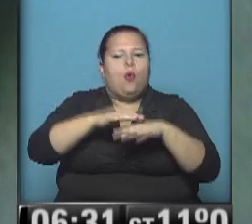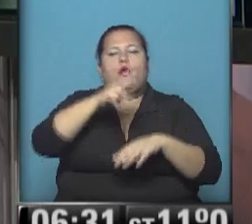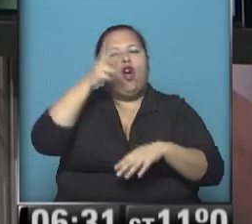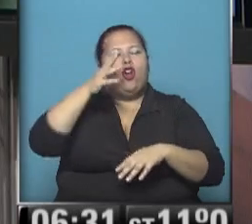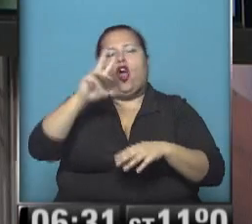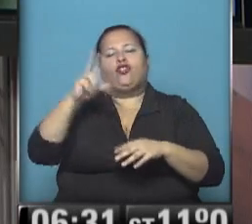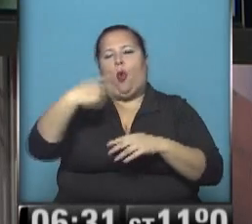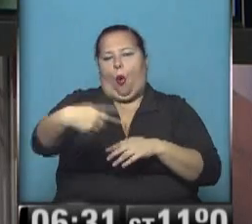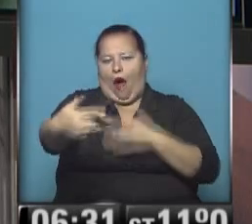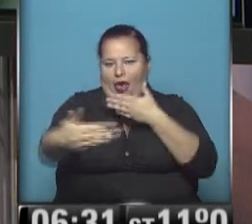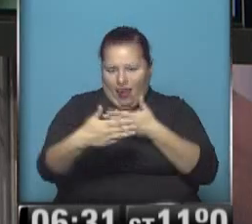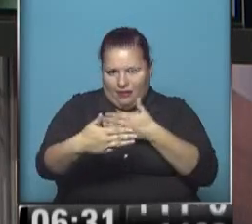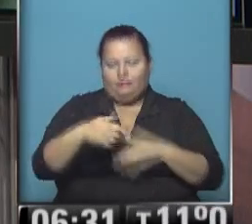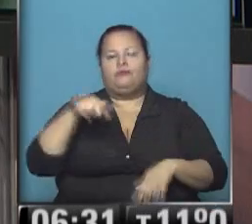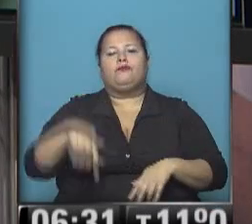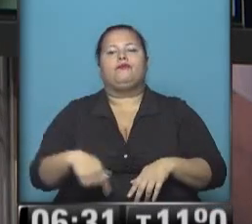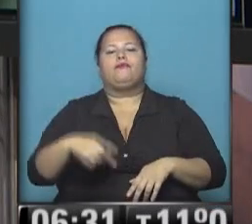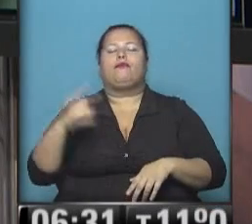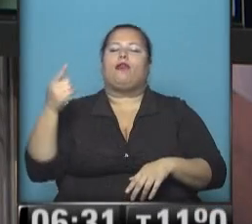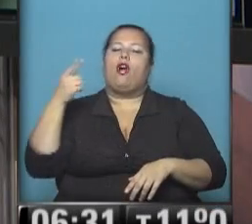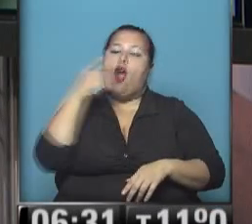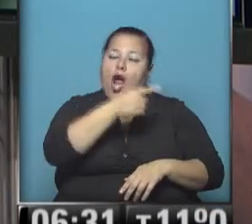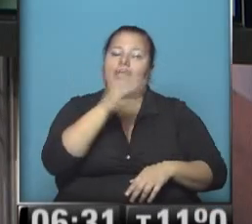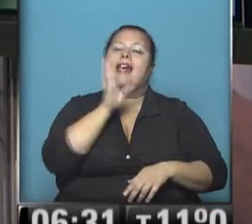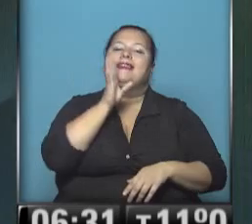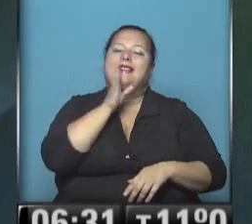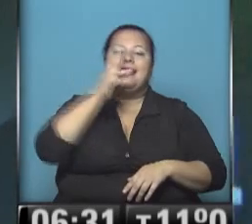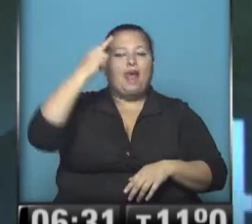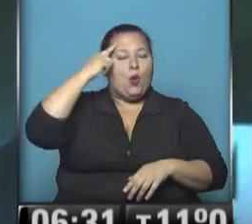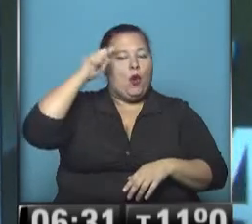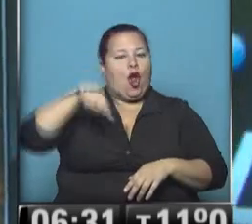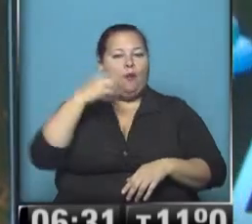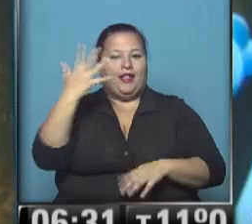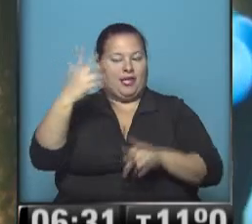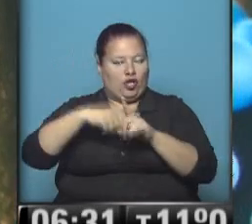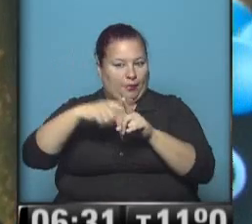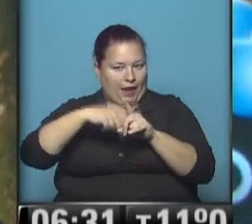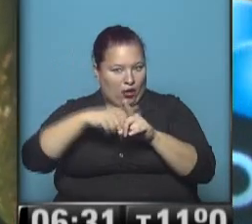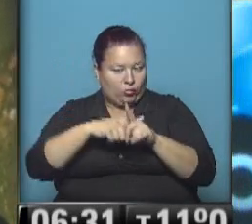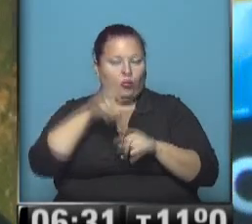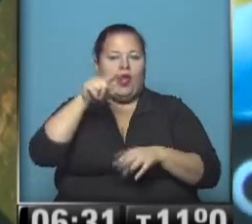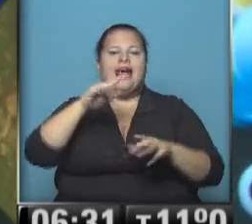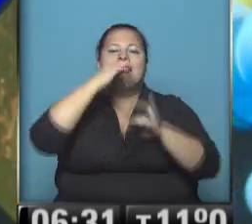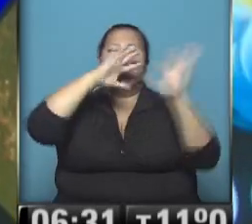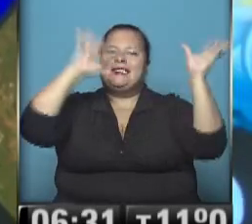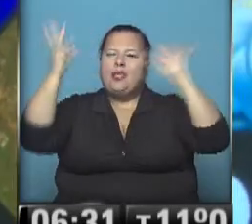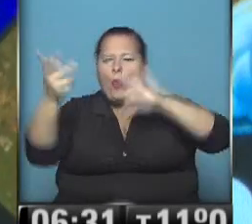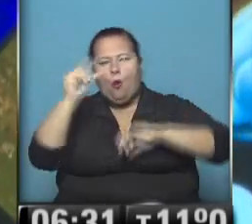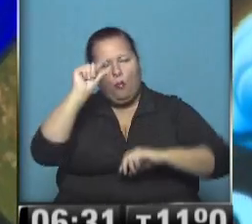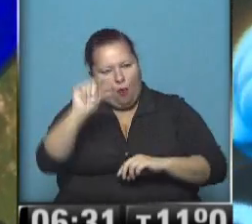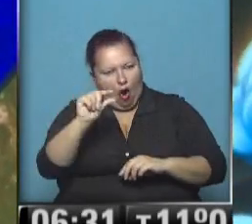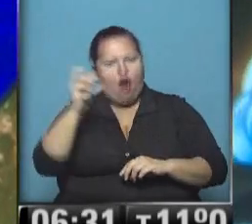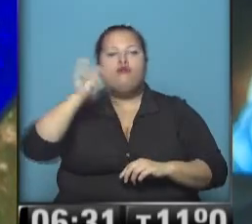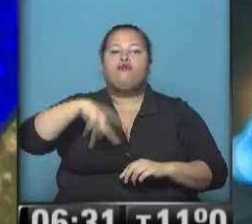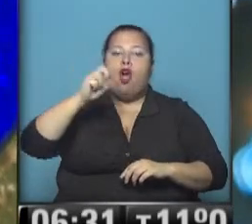metros si nos vamos un poquito más hacia el oeste, en Ezeiza, 9 grados 5 décimos la temperatura, allí con cielo algo nublado